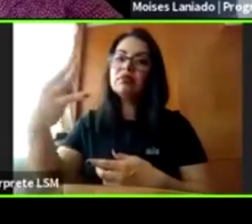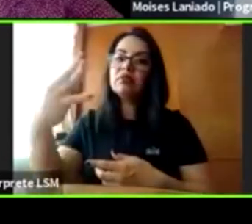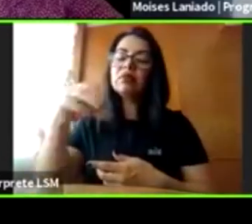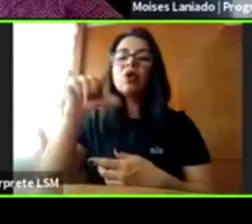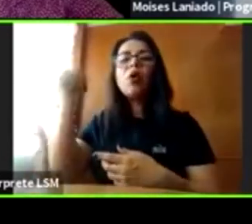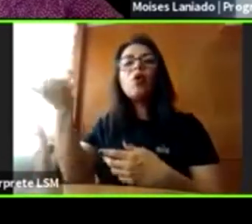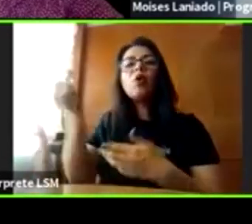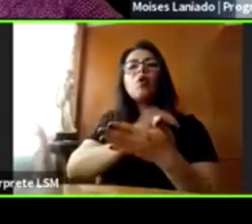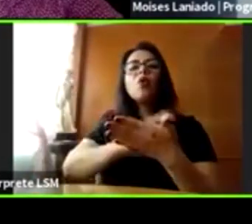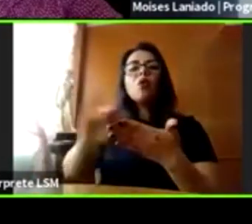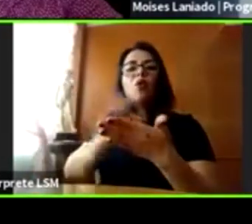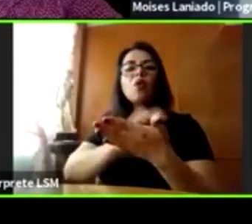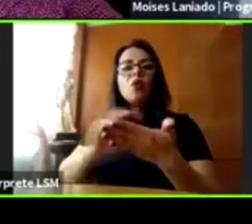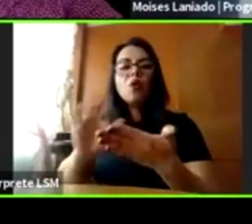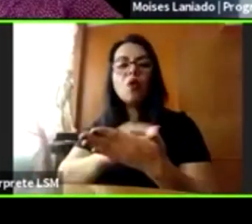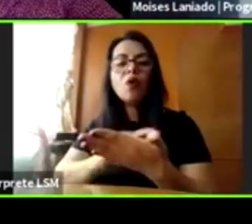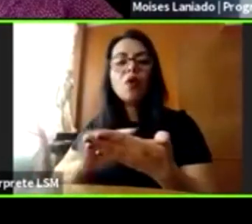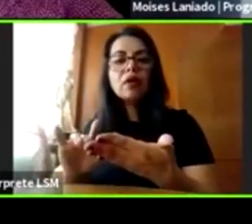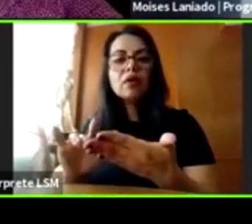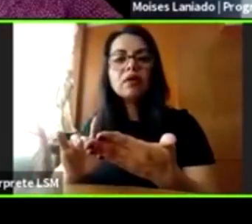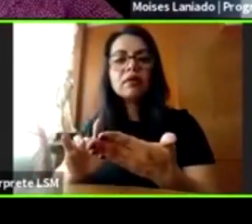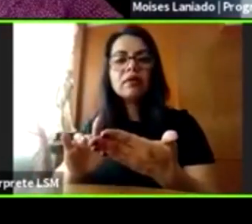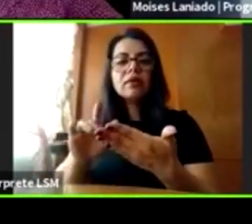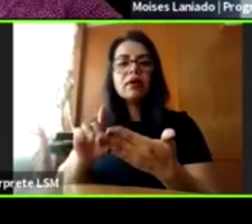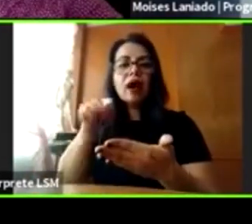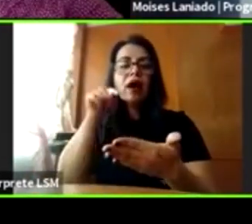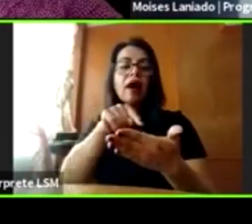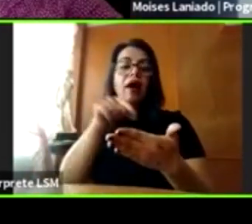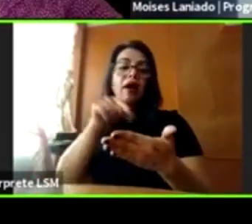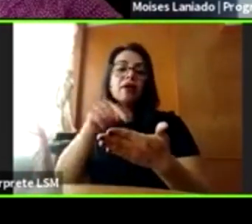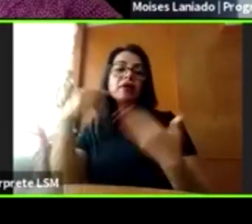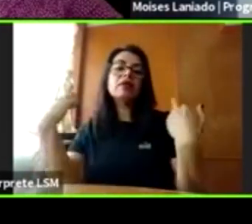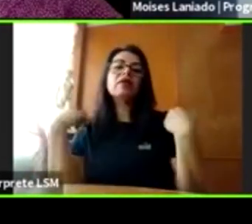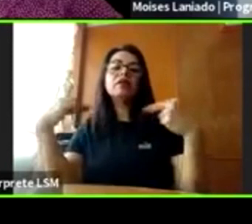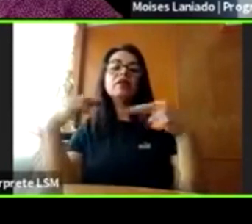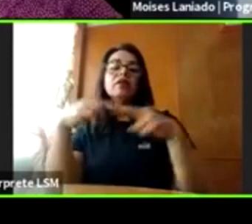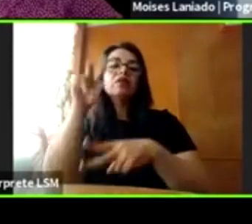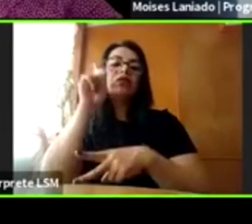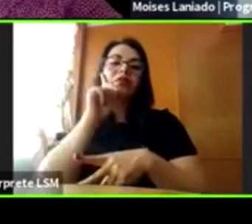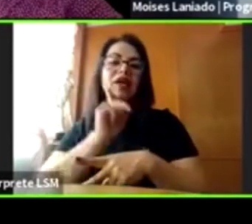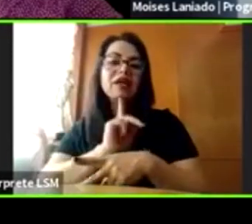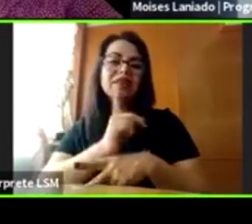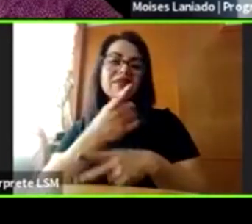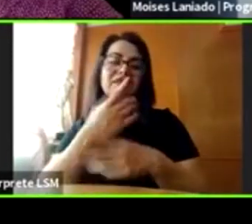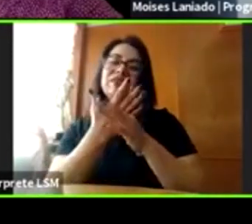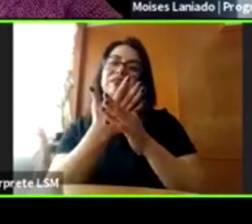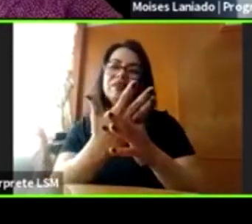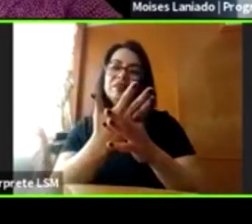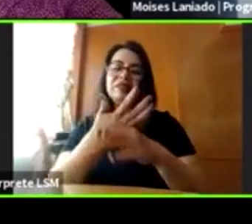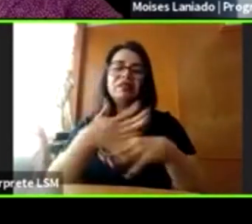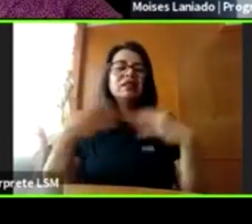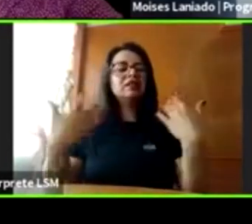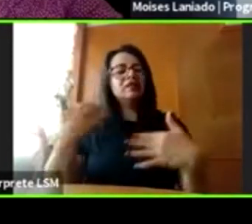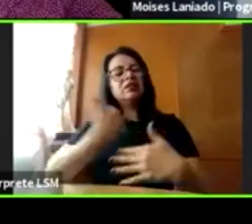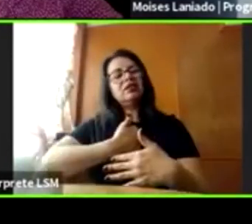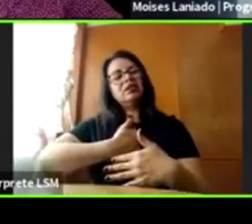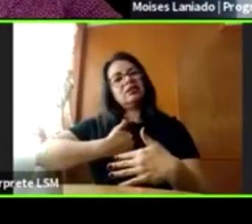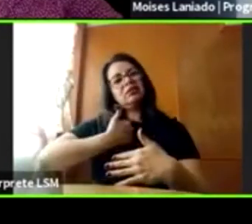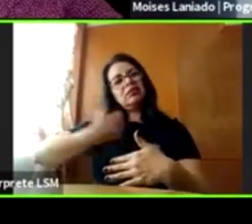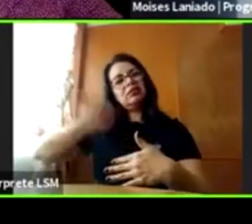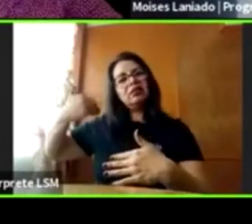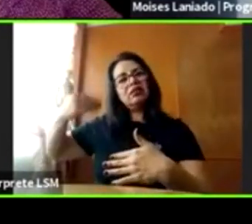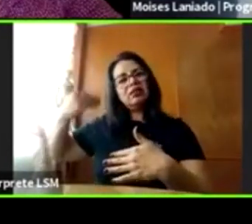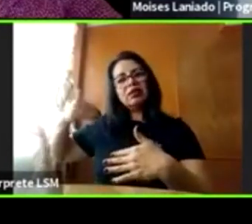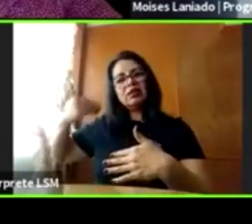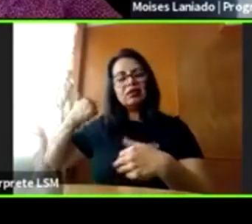donde su maestra se lamenta no haberse dado cuenta con todo y que veía al niño sangrando